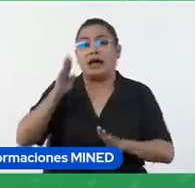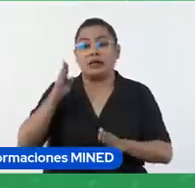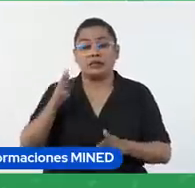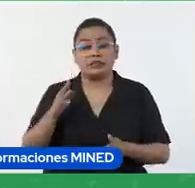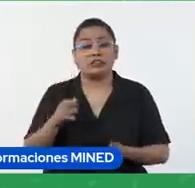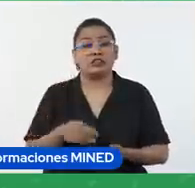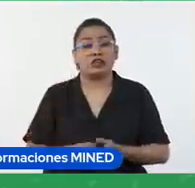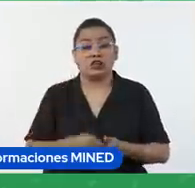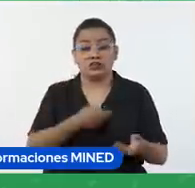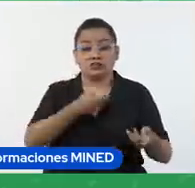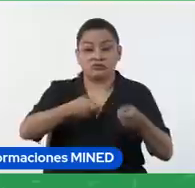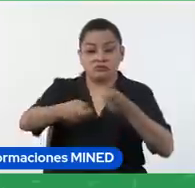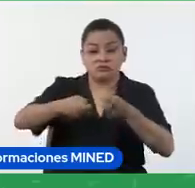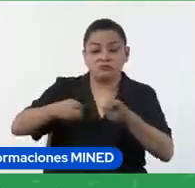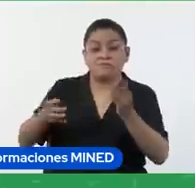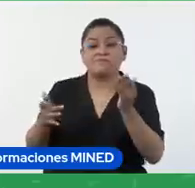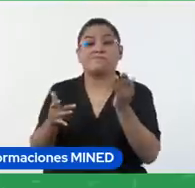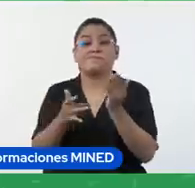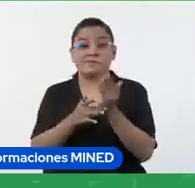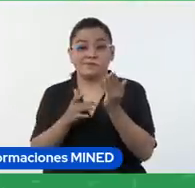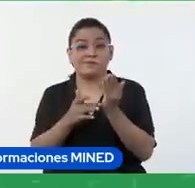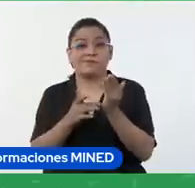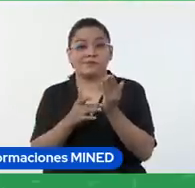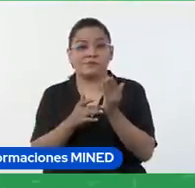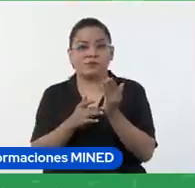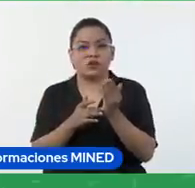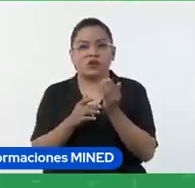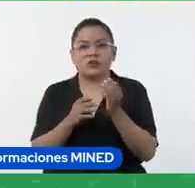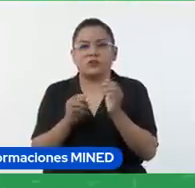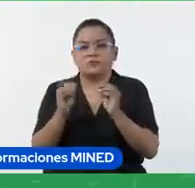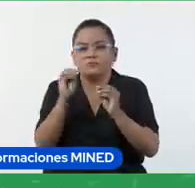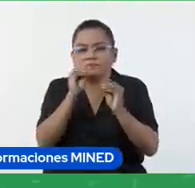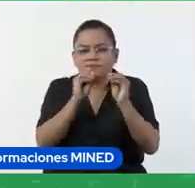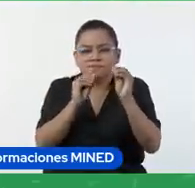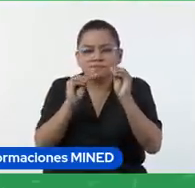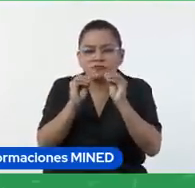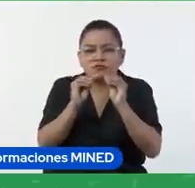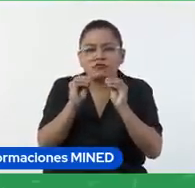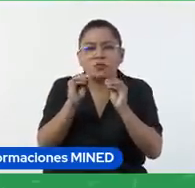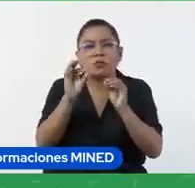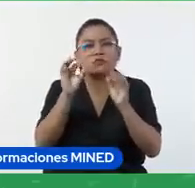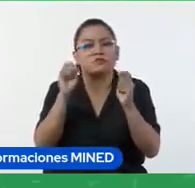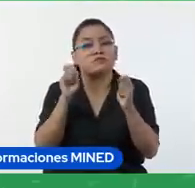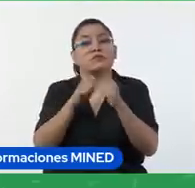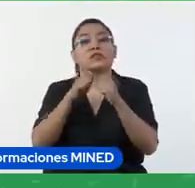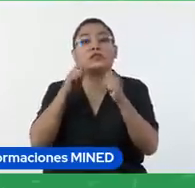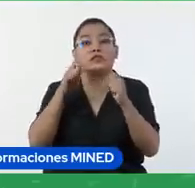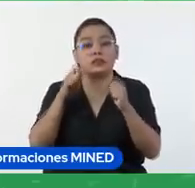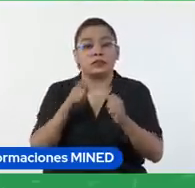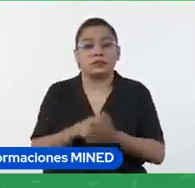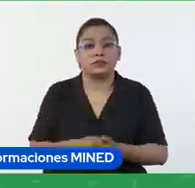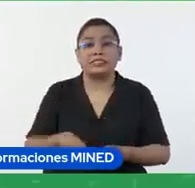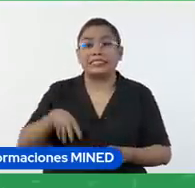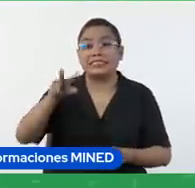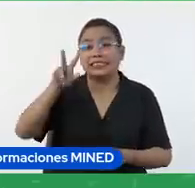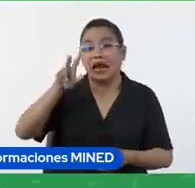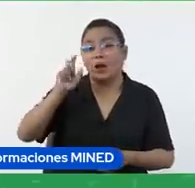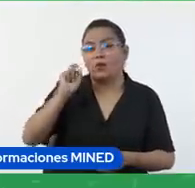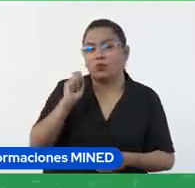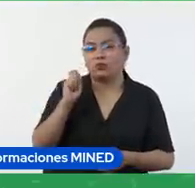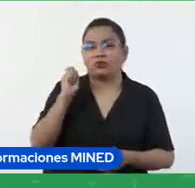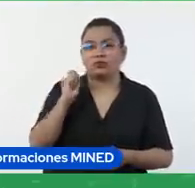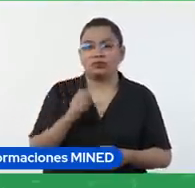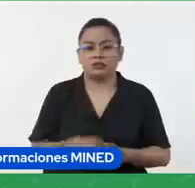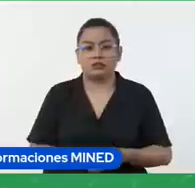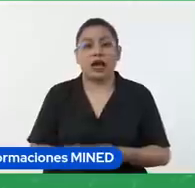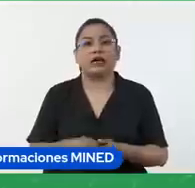dominio de la técnica utilizada y es detallista en su trabajo. Y eso tiene tres puntos. Así se va sumando